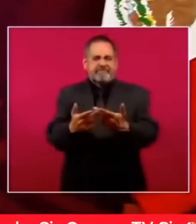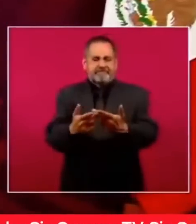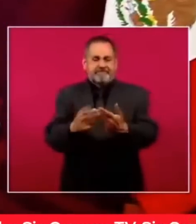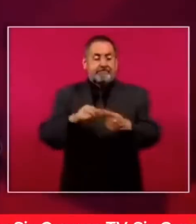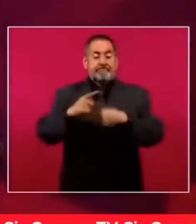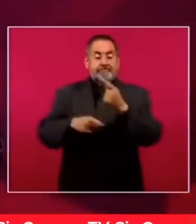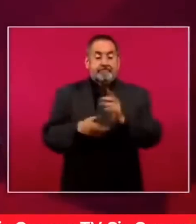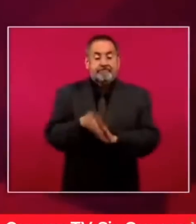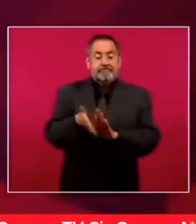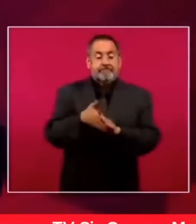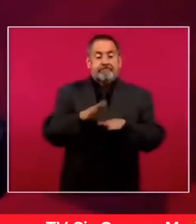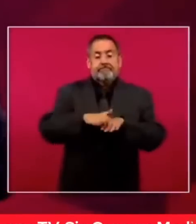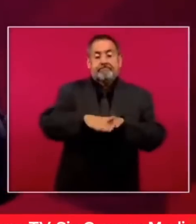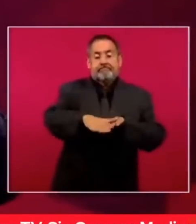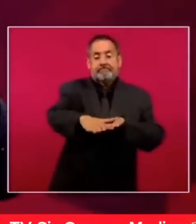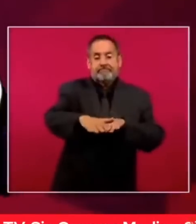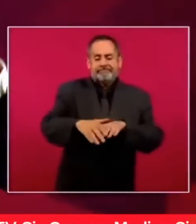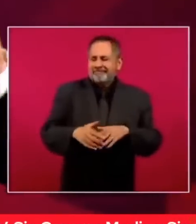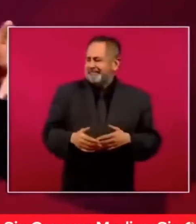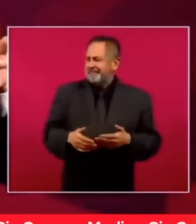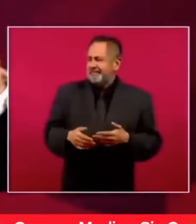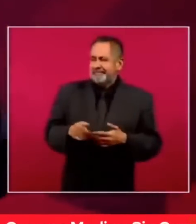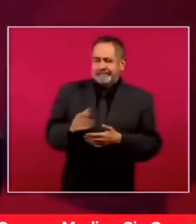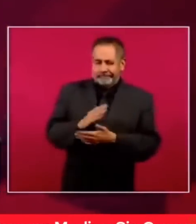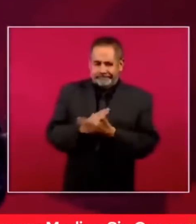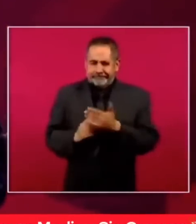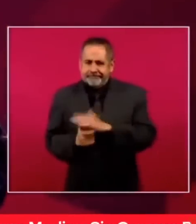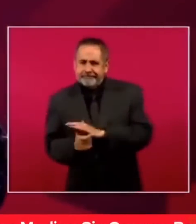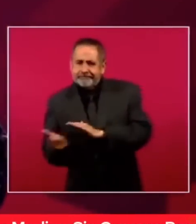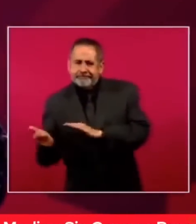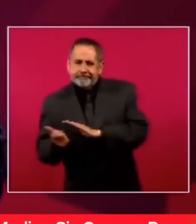con esos moches.